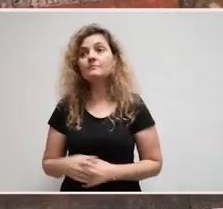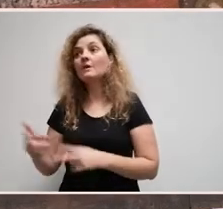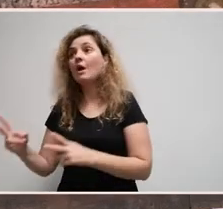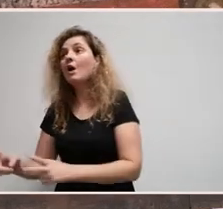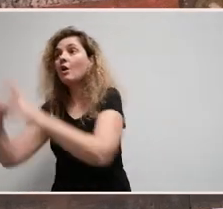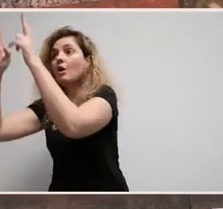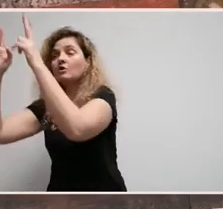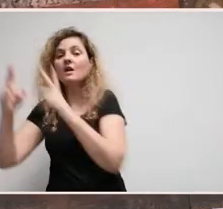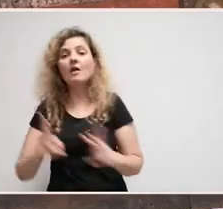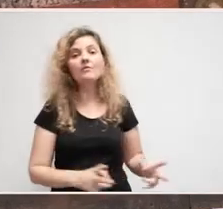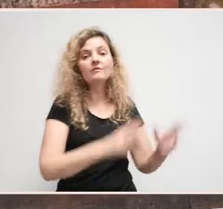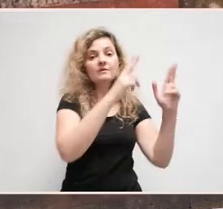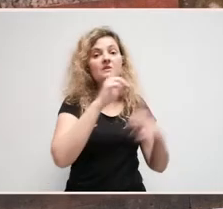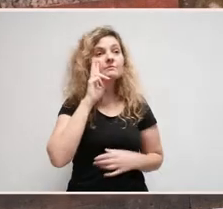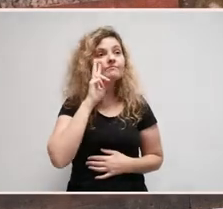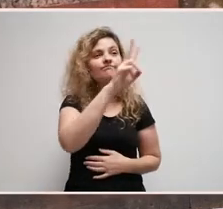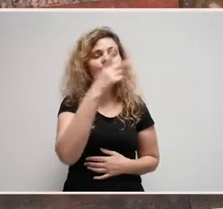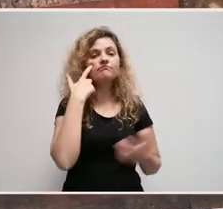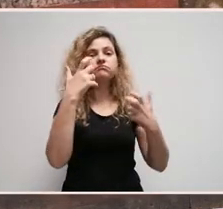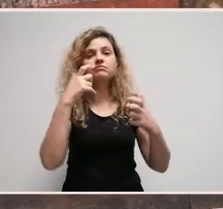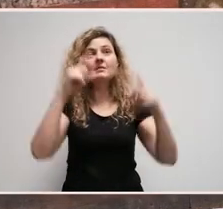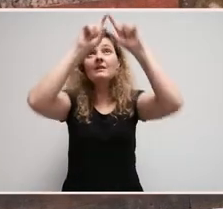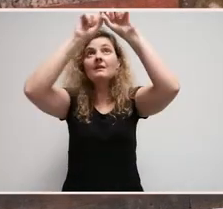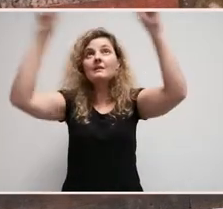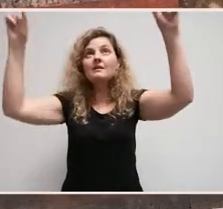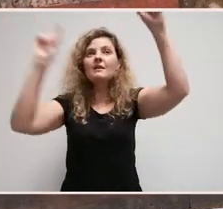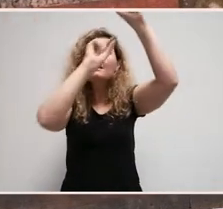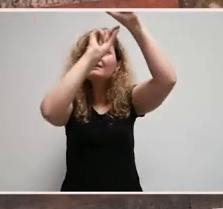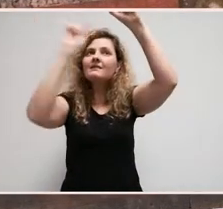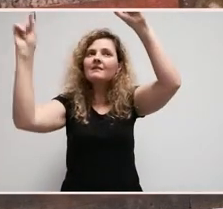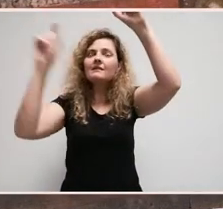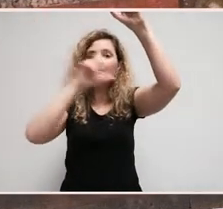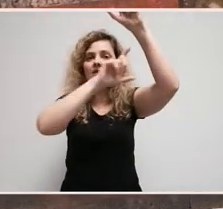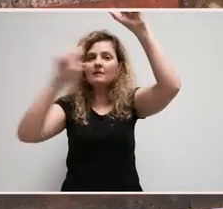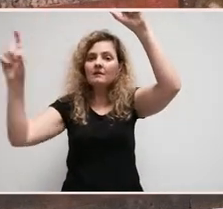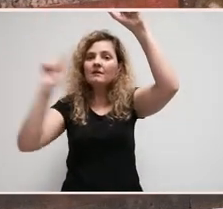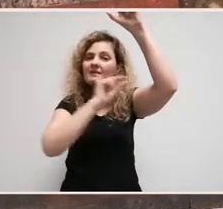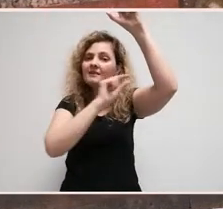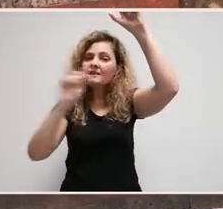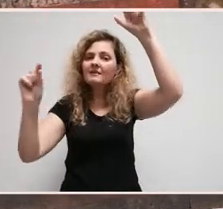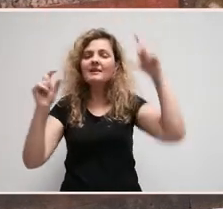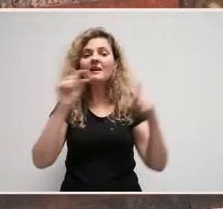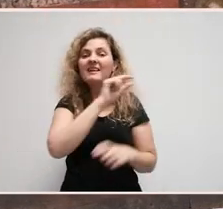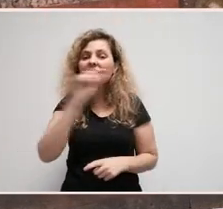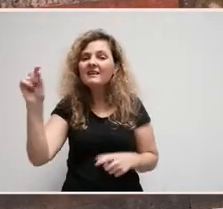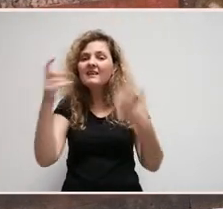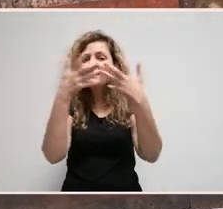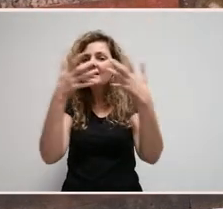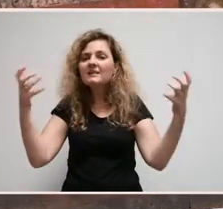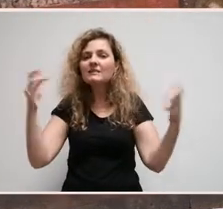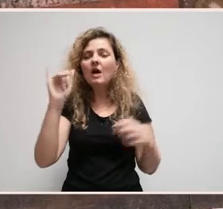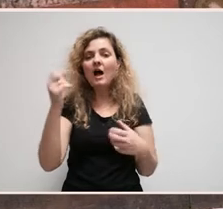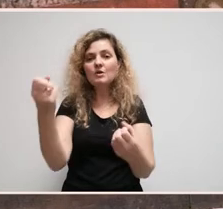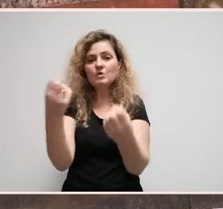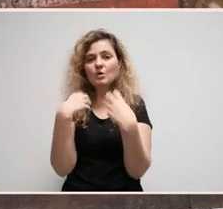E polos lados, se nos fixamos, vemos como entre cada un dos registros aparece unha franxa cun texto que nos